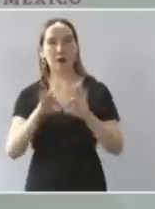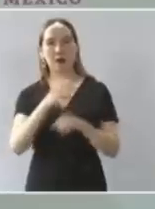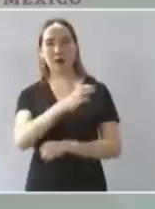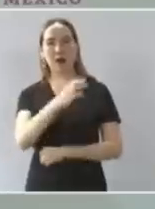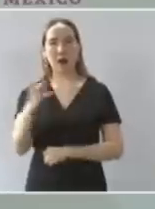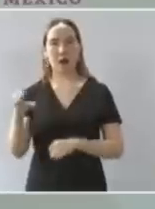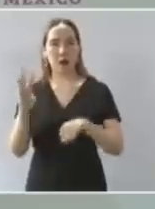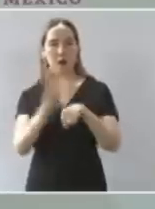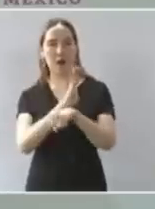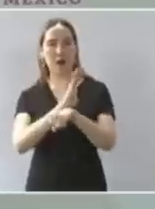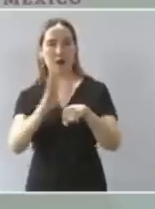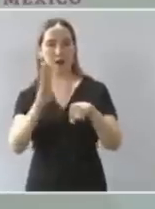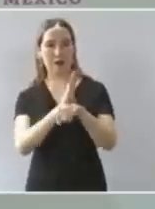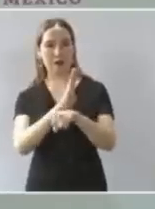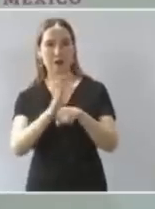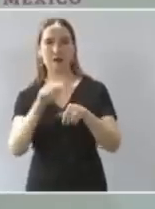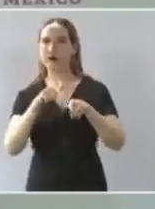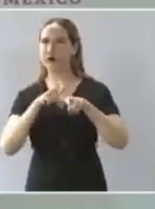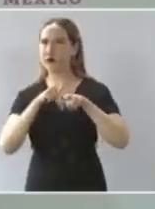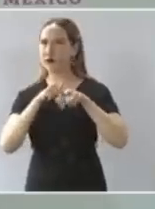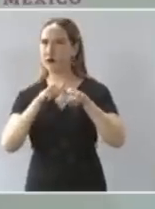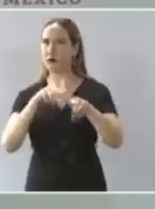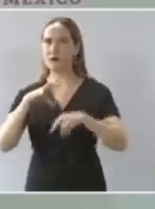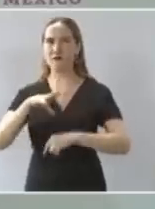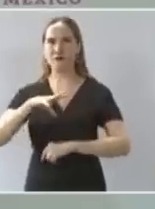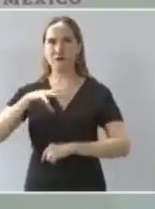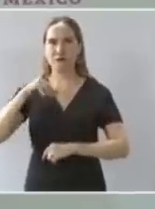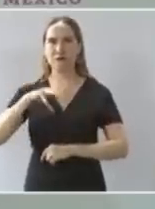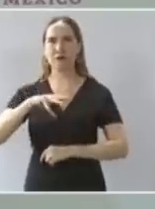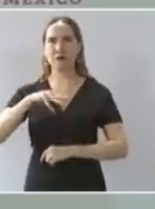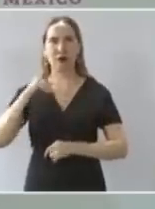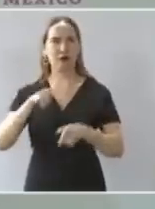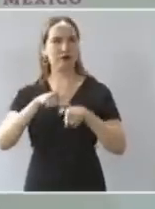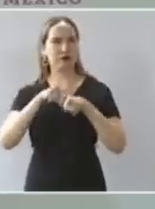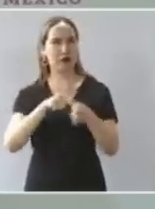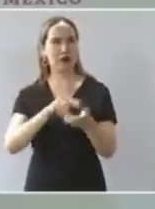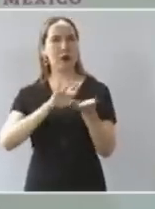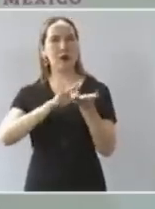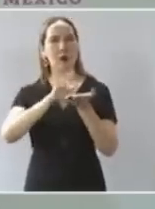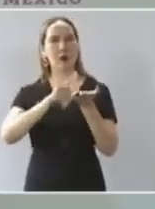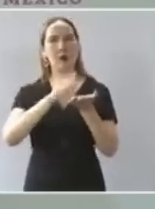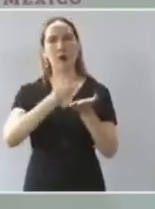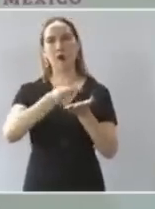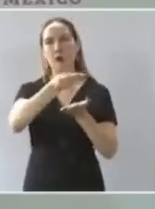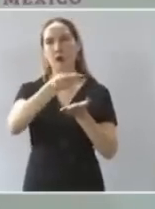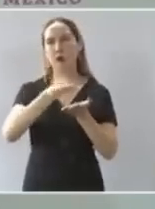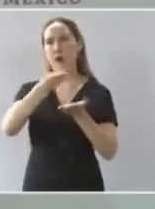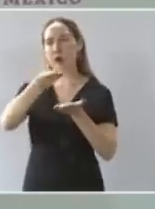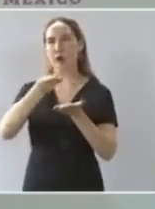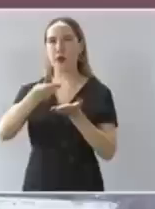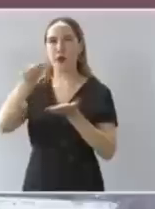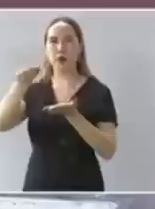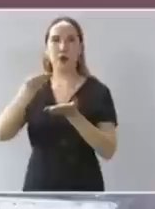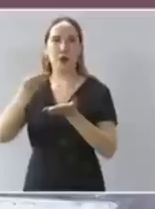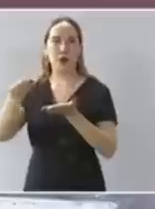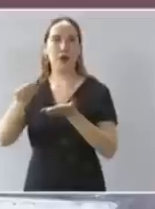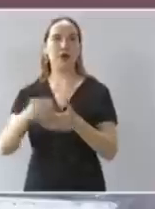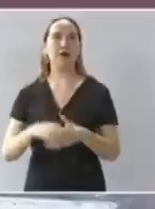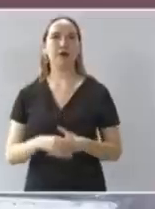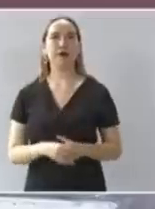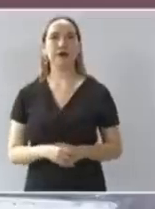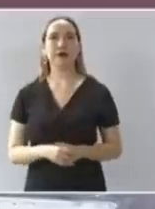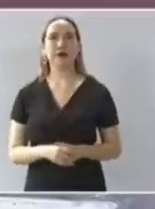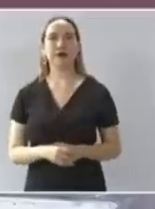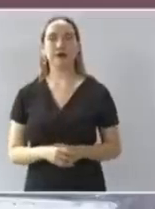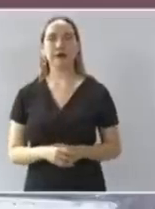se les va a seguir entregando su apoyo a todos en el caso de